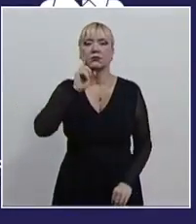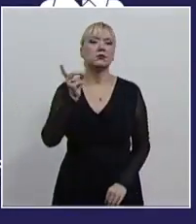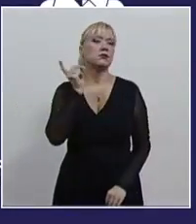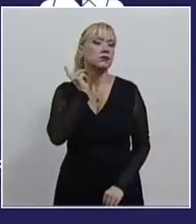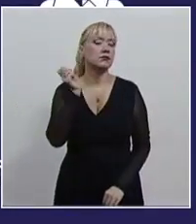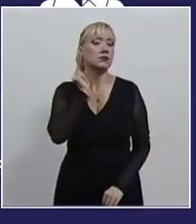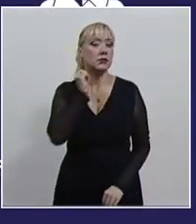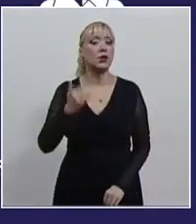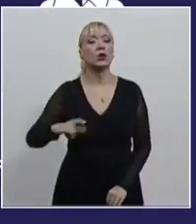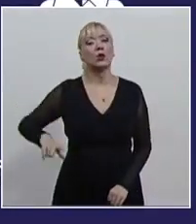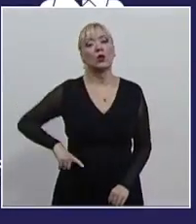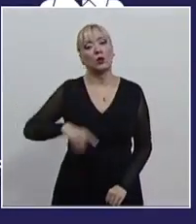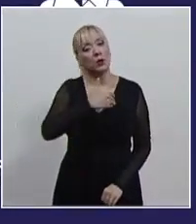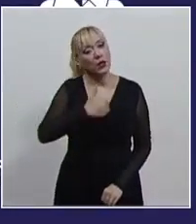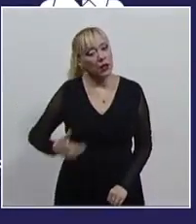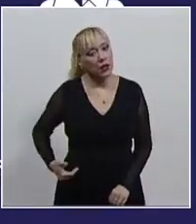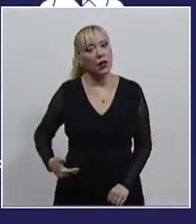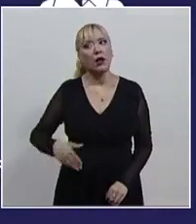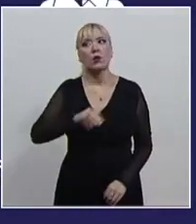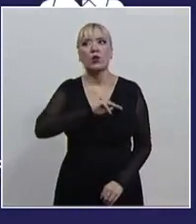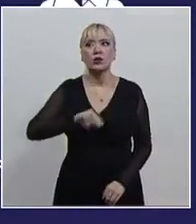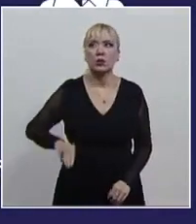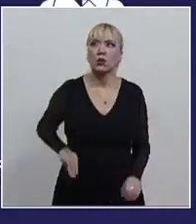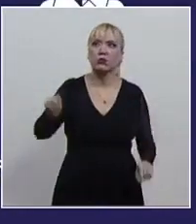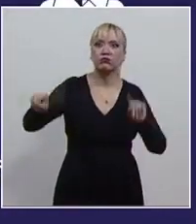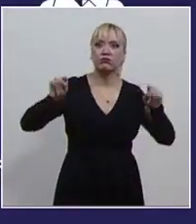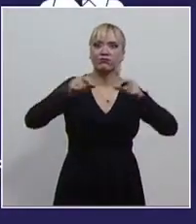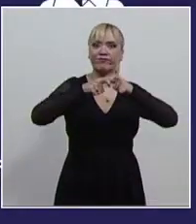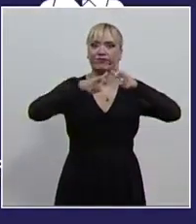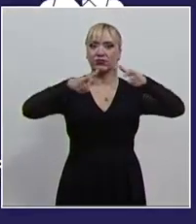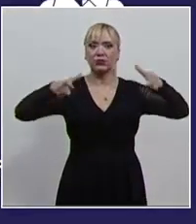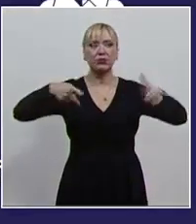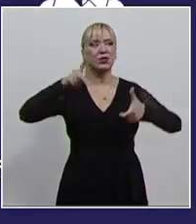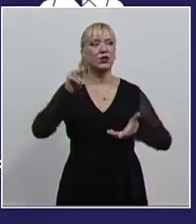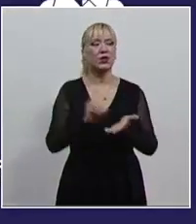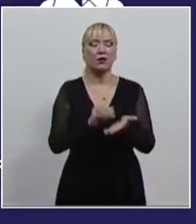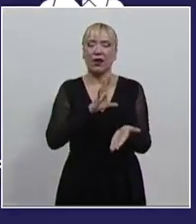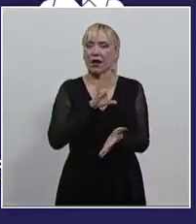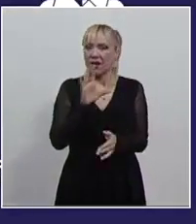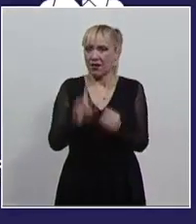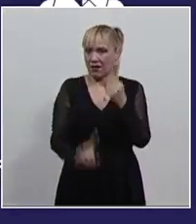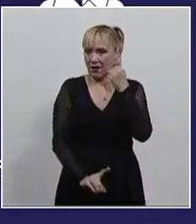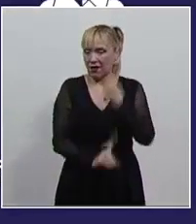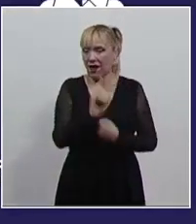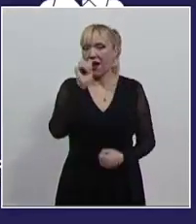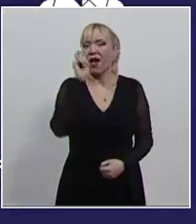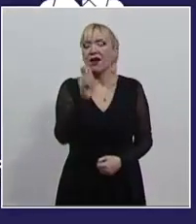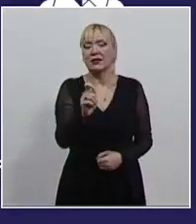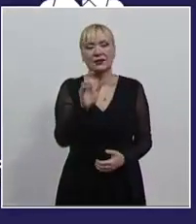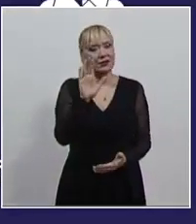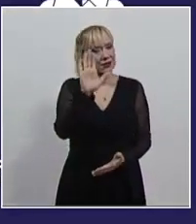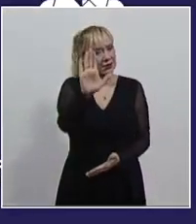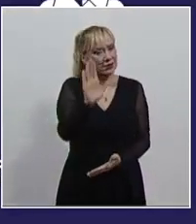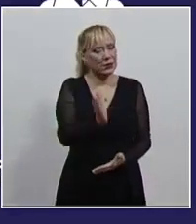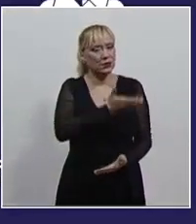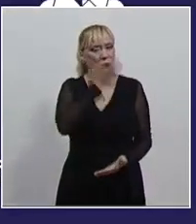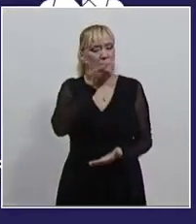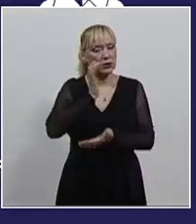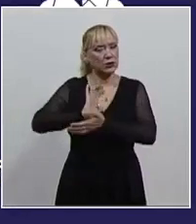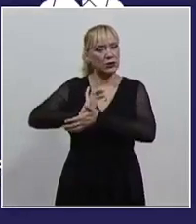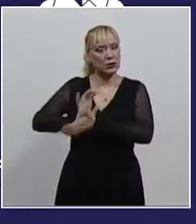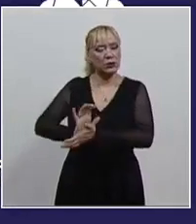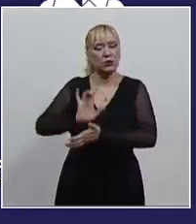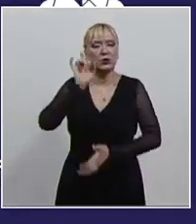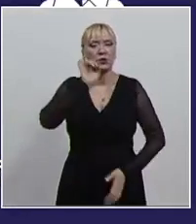en gubernaturas y presidencias municipales, pero persisten retos por enfrentar, como lo es la eliminación de patrones que marginan a las